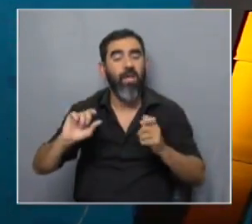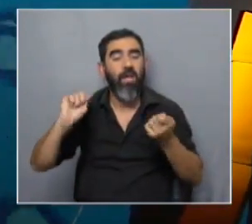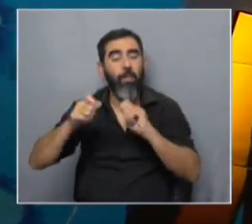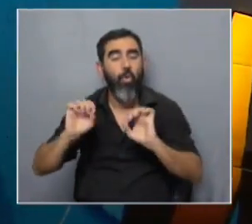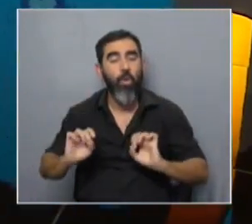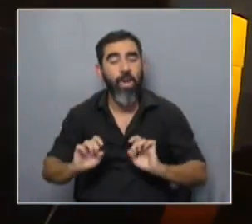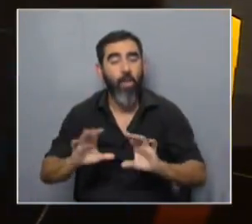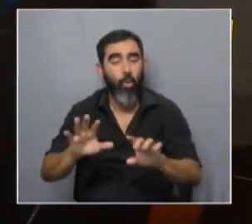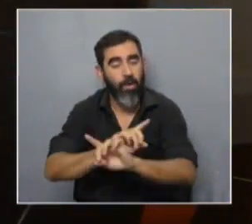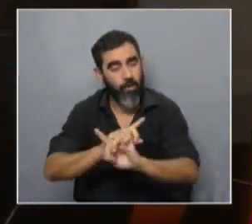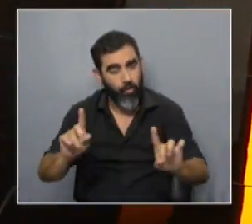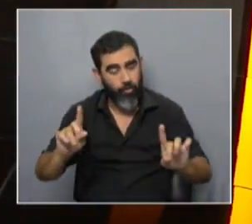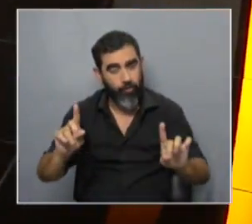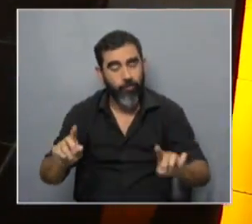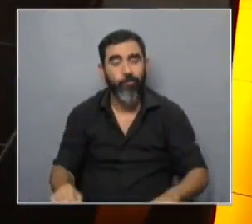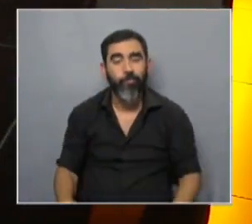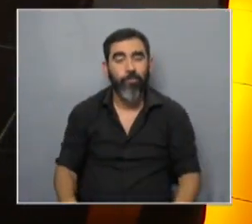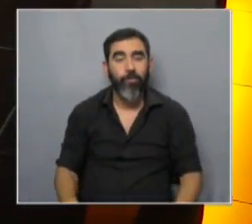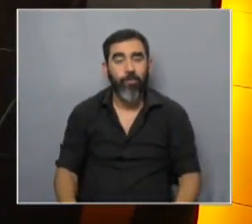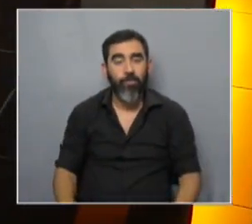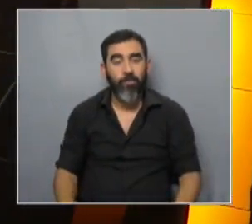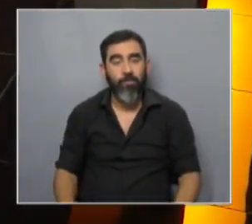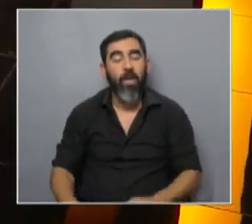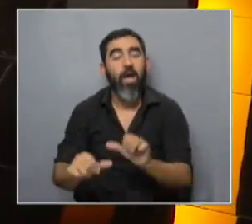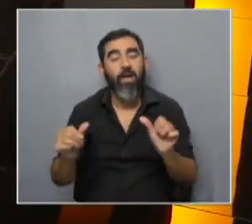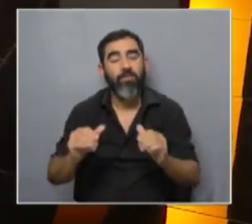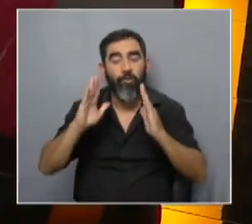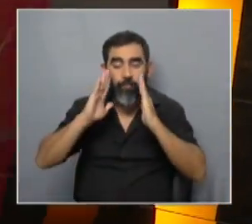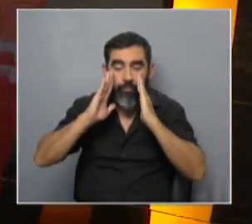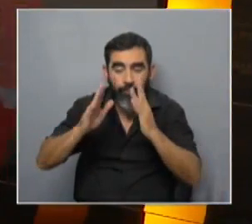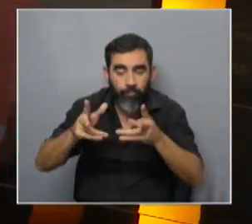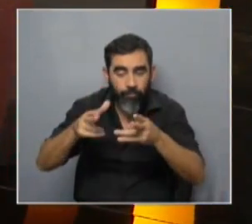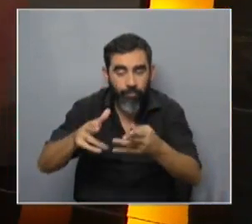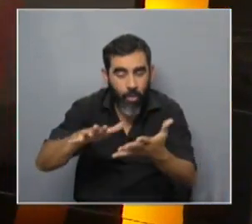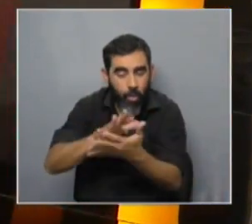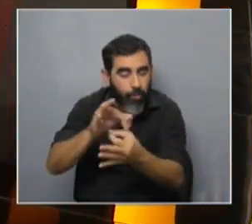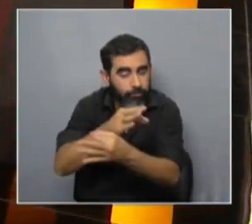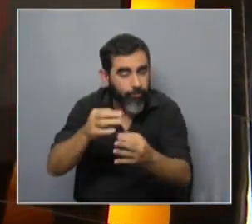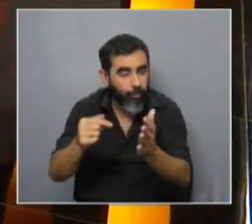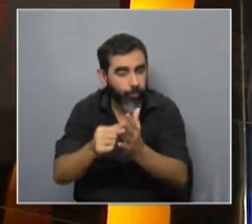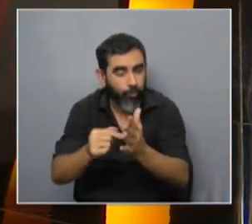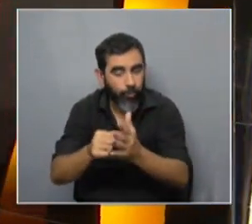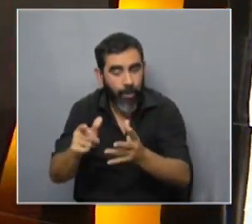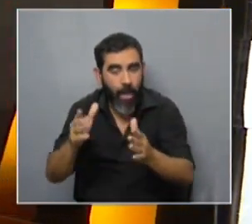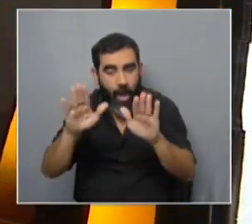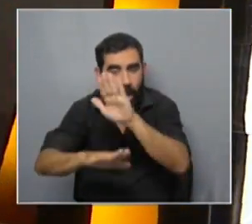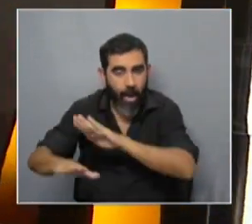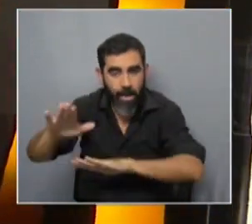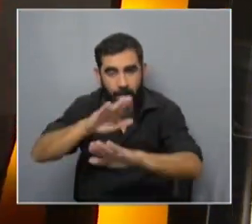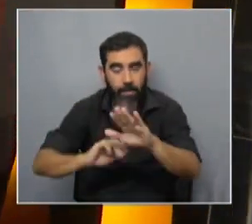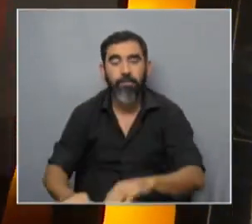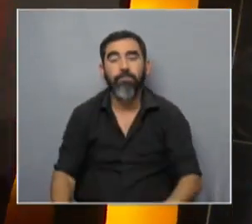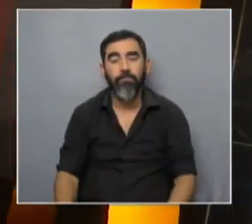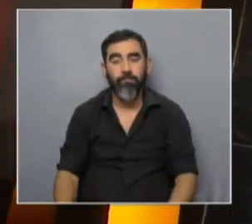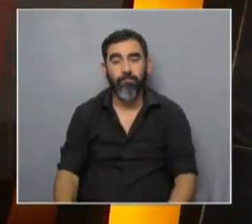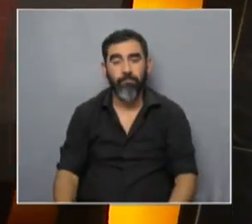en distintos sitios y afecten a distintas características lo que haces es focalizar el sitio concreto donde quieres que ocurran esos